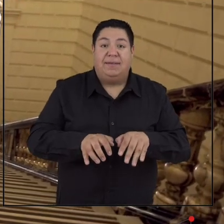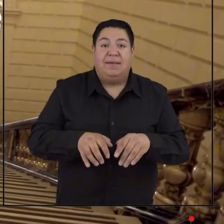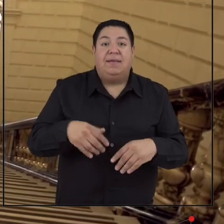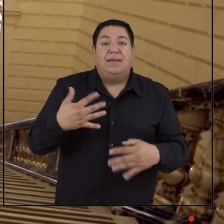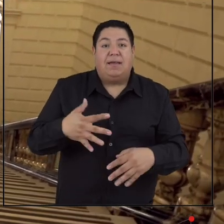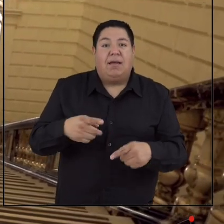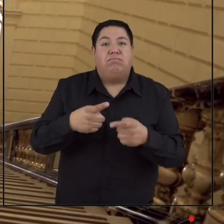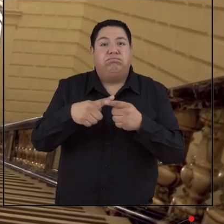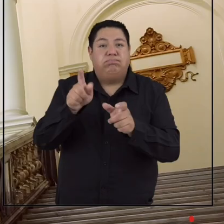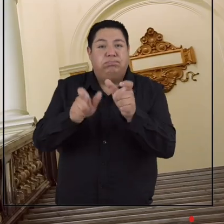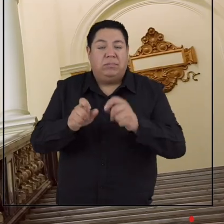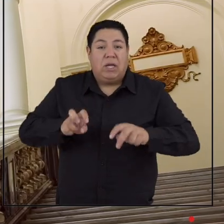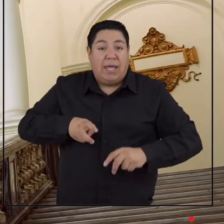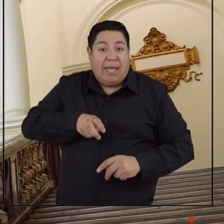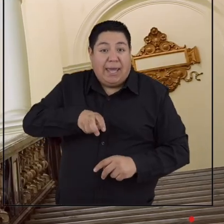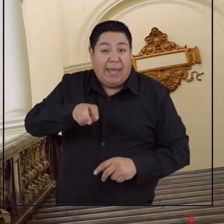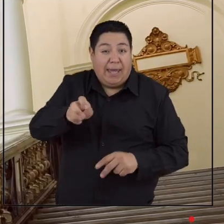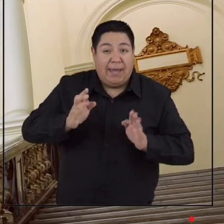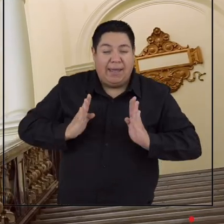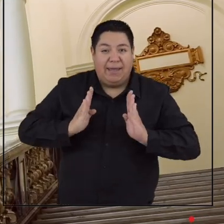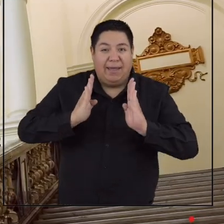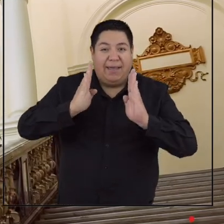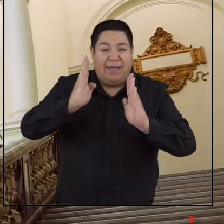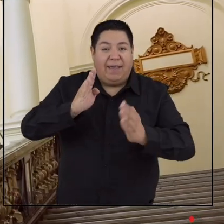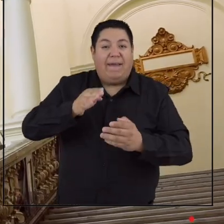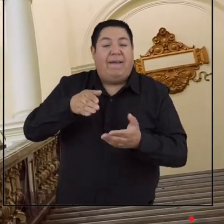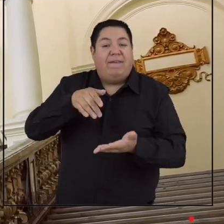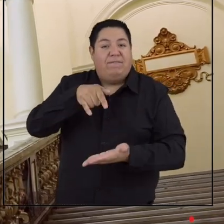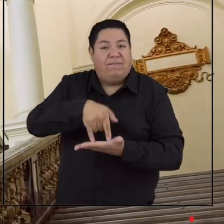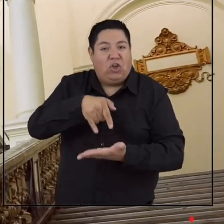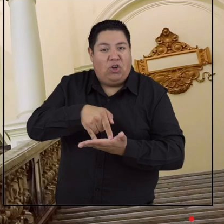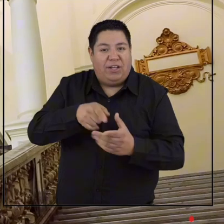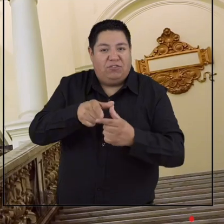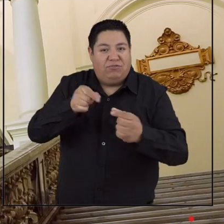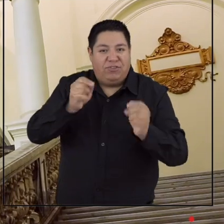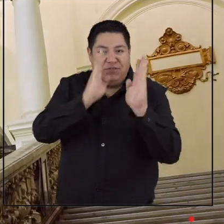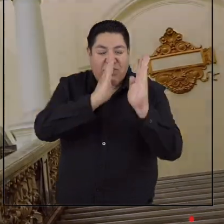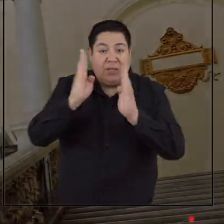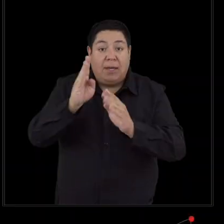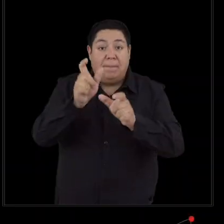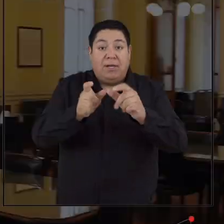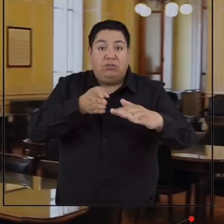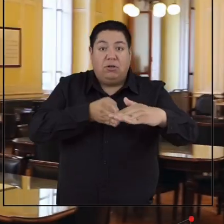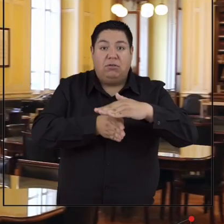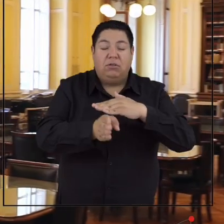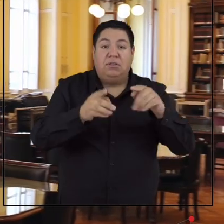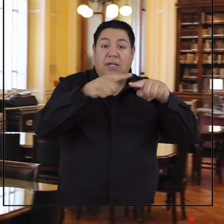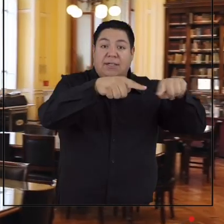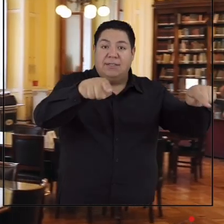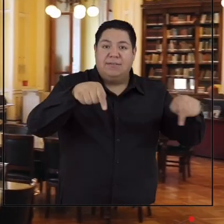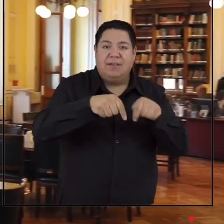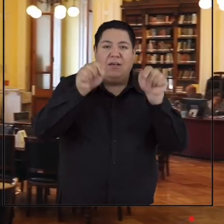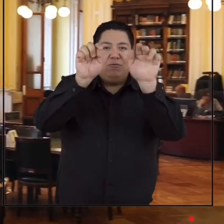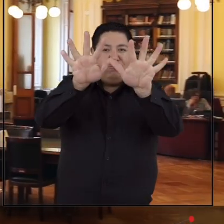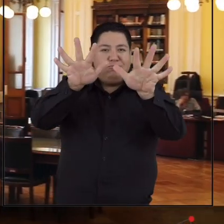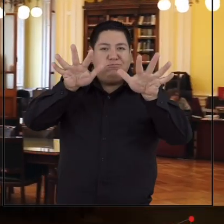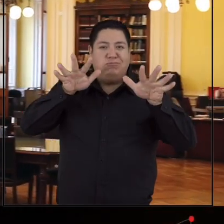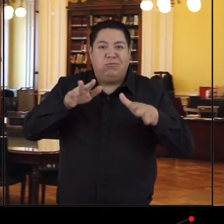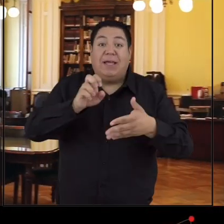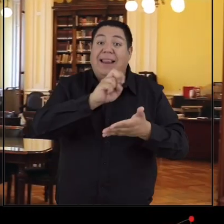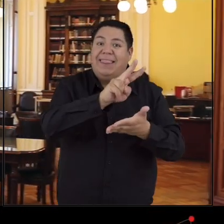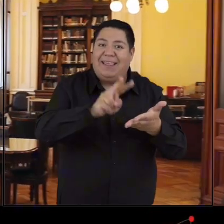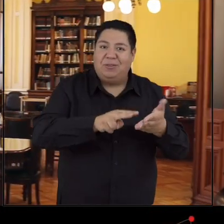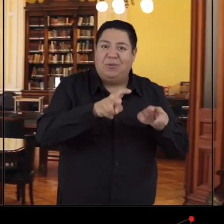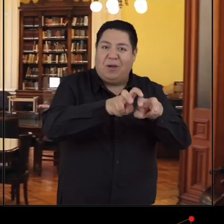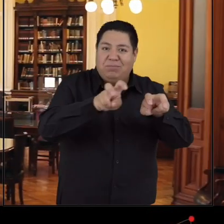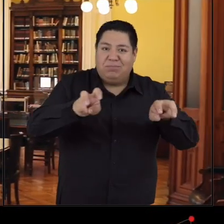Tras subir la soberbia escalera de acceso a la Biblioteca del Congreso Nacional, el público ingresa a una iluminada y espaciosa sala de